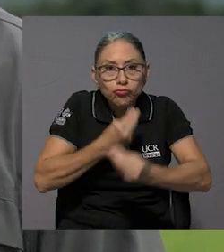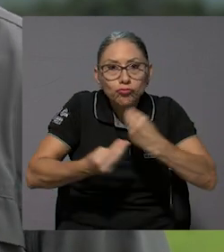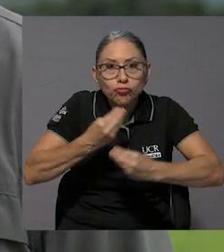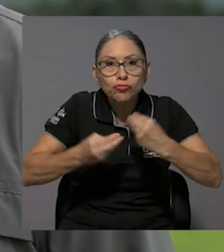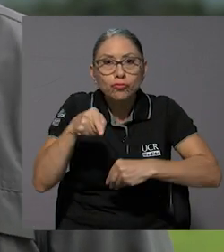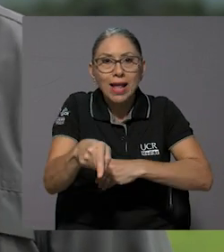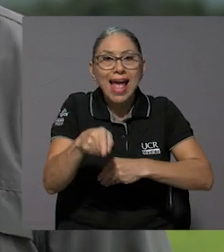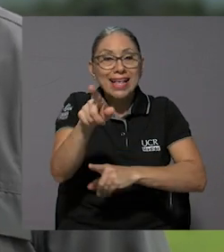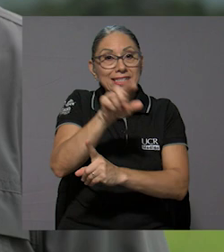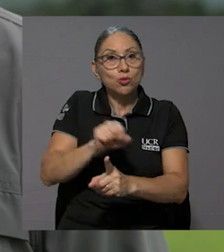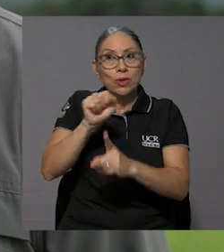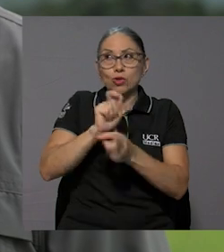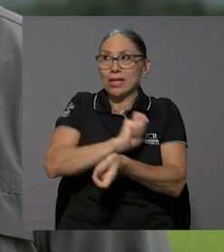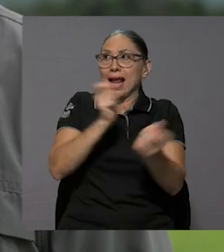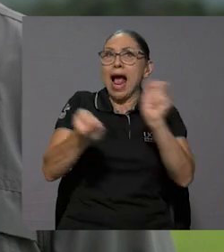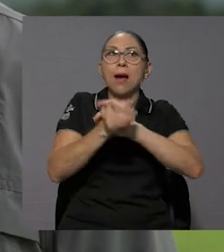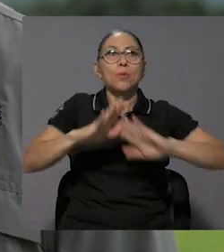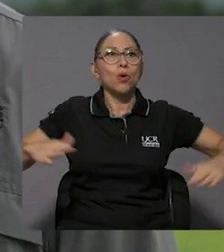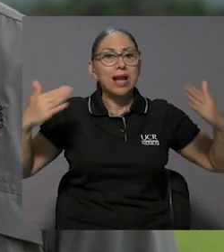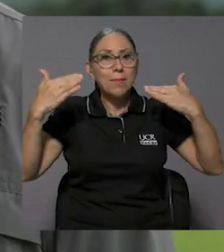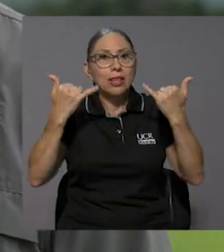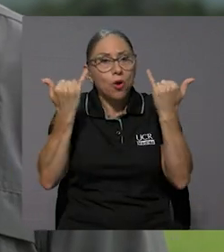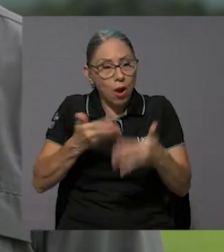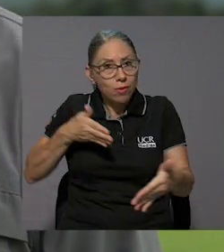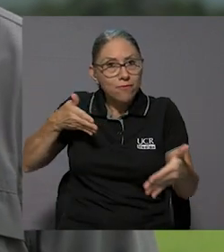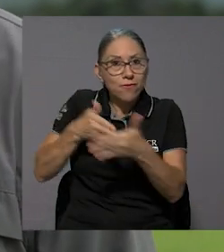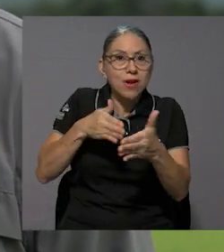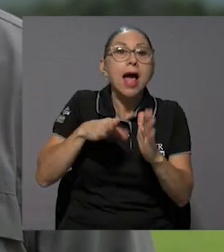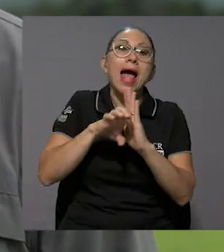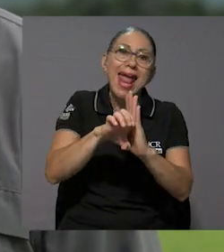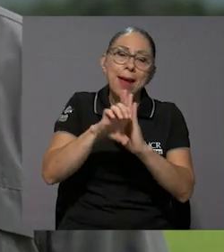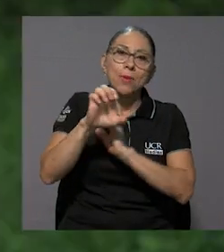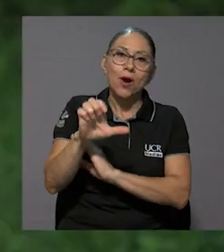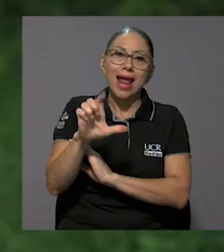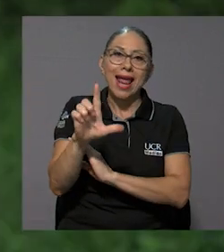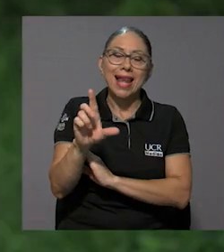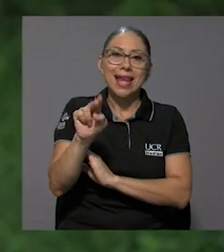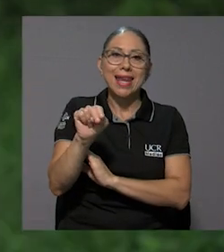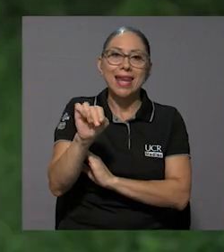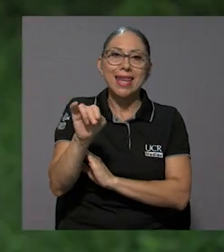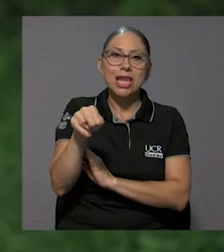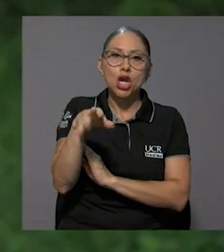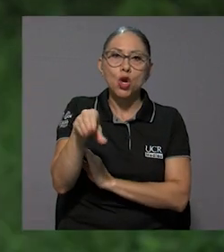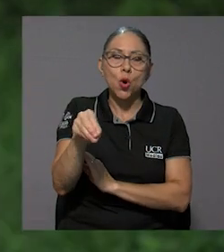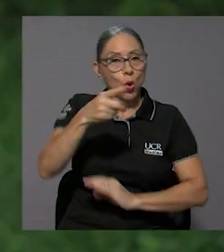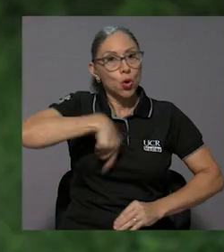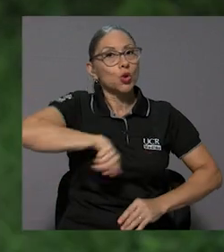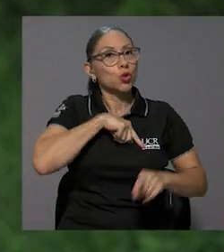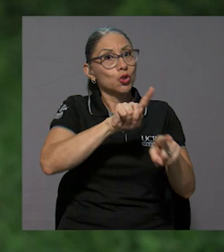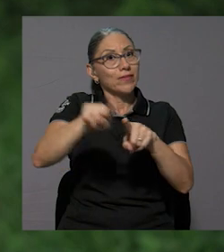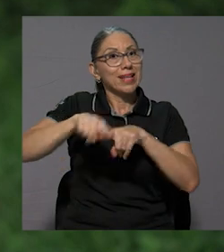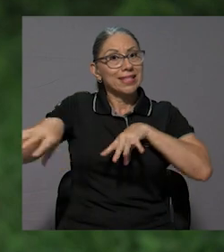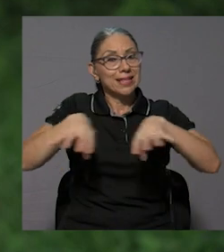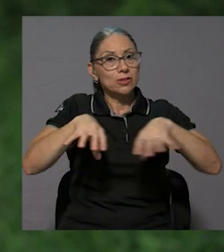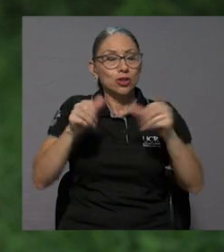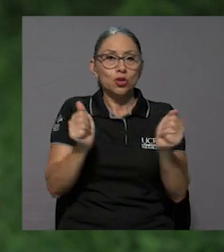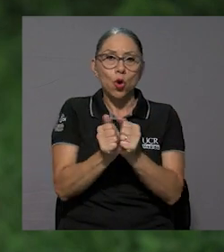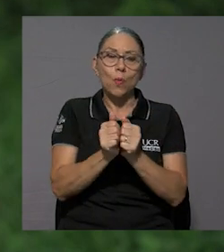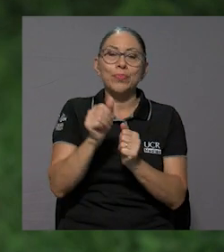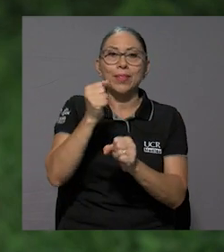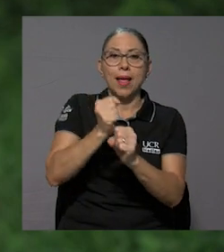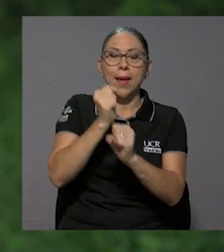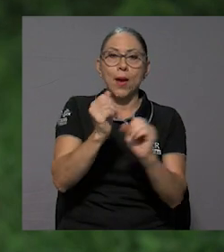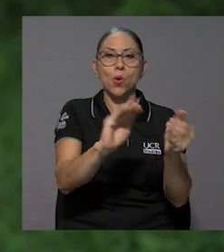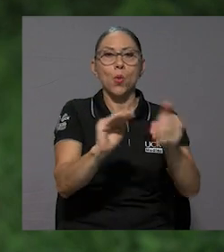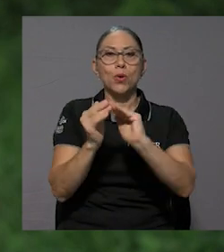enfocada a esta situación de cambio climático que nos está afectando, fenómeno del niño, por ejemplo. Y hemos realizado acciones conjuntas, como le digo, con el trabajo comunal